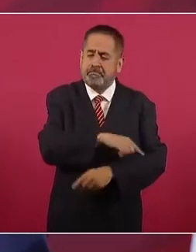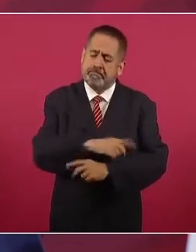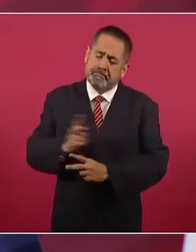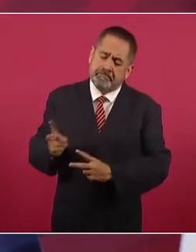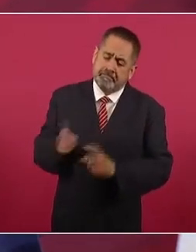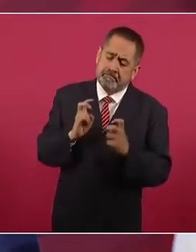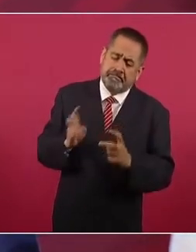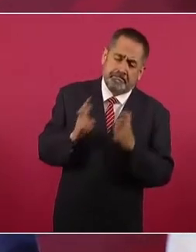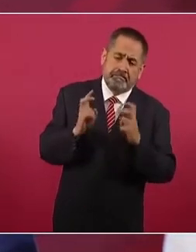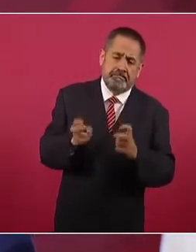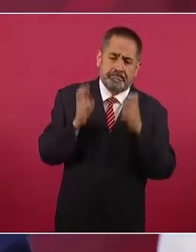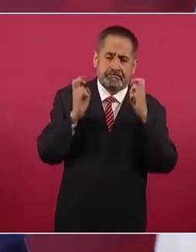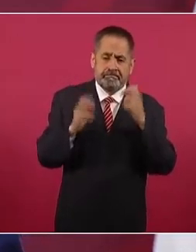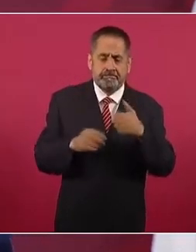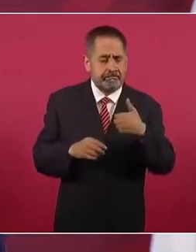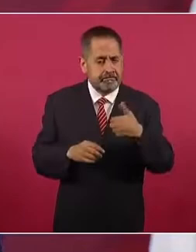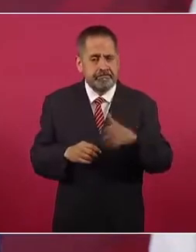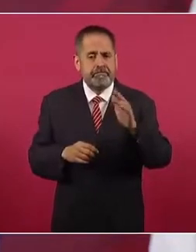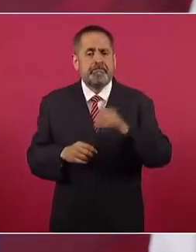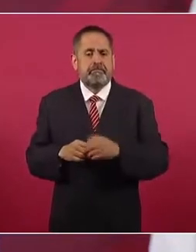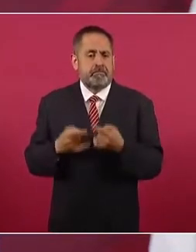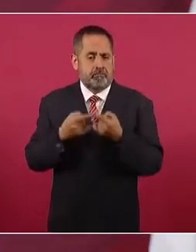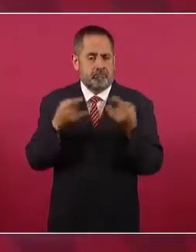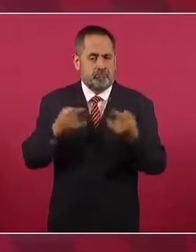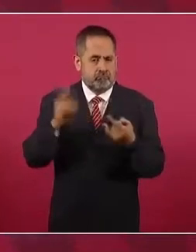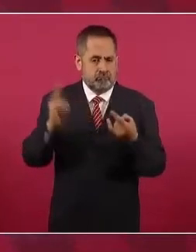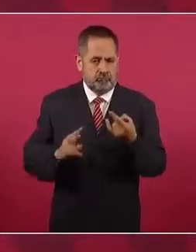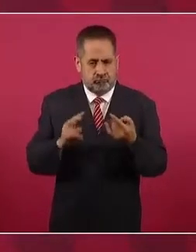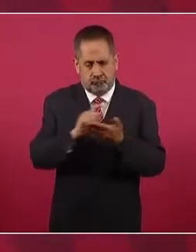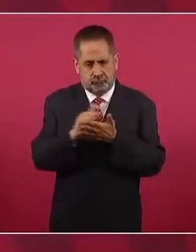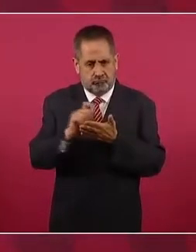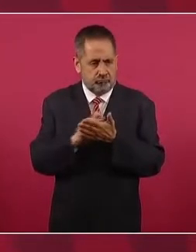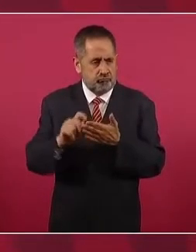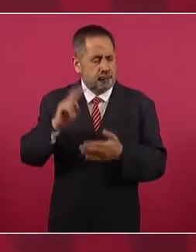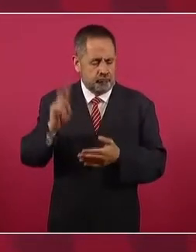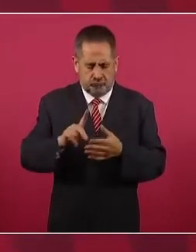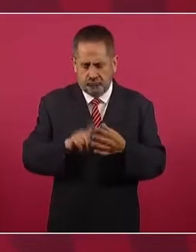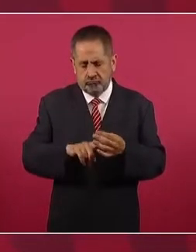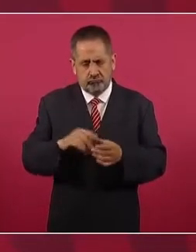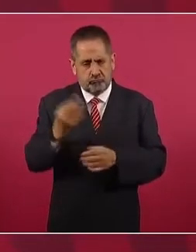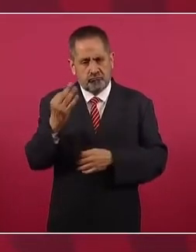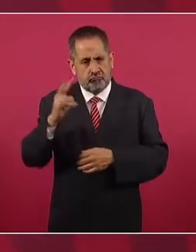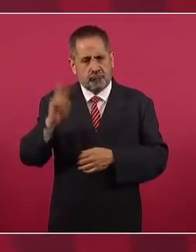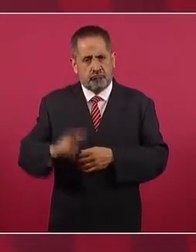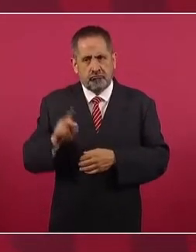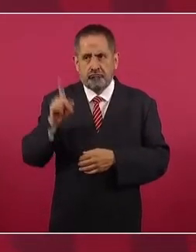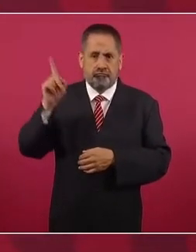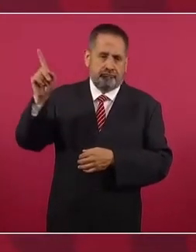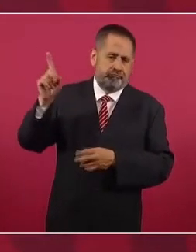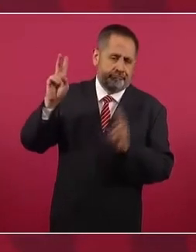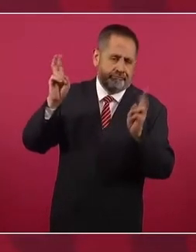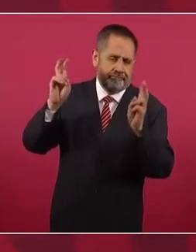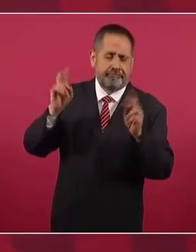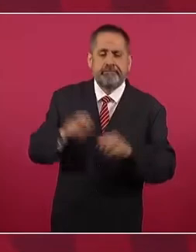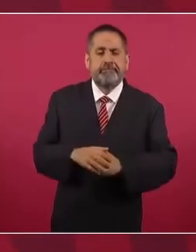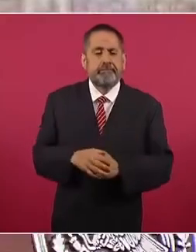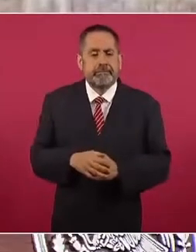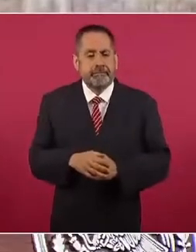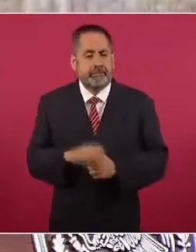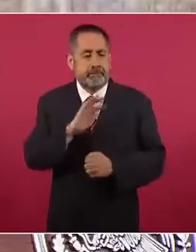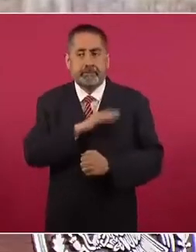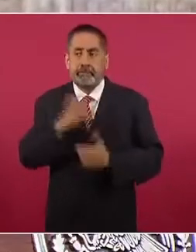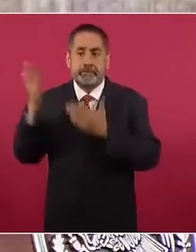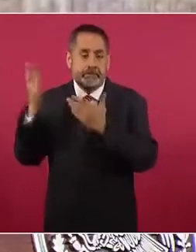historia verdadera de la Nueva España. O sea, ahí empezó